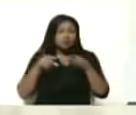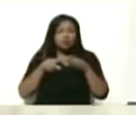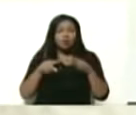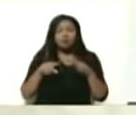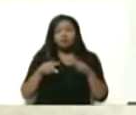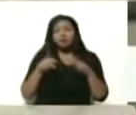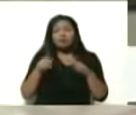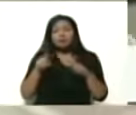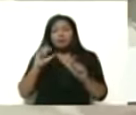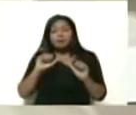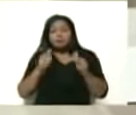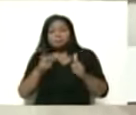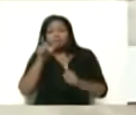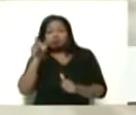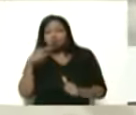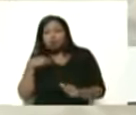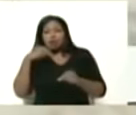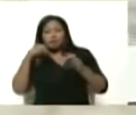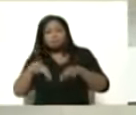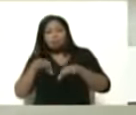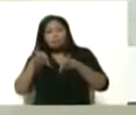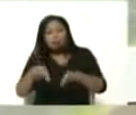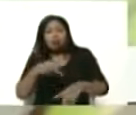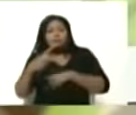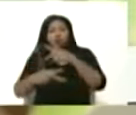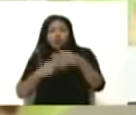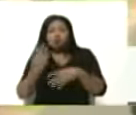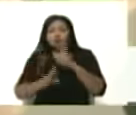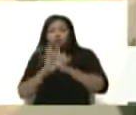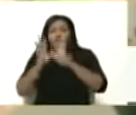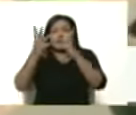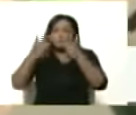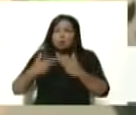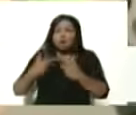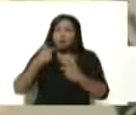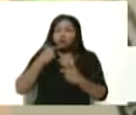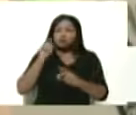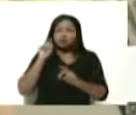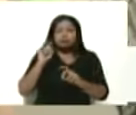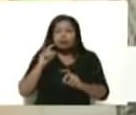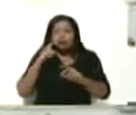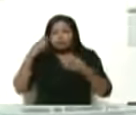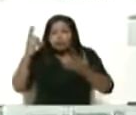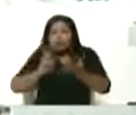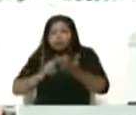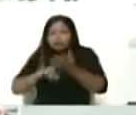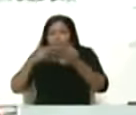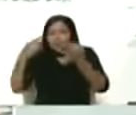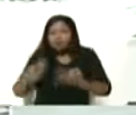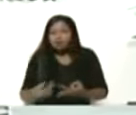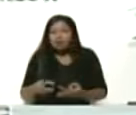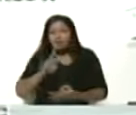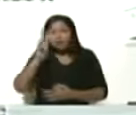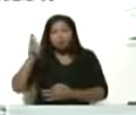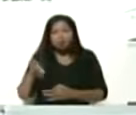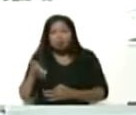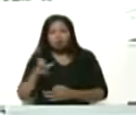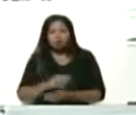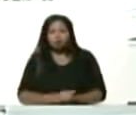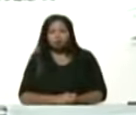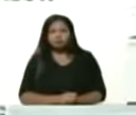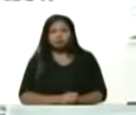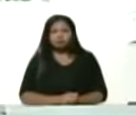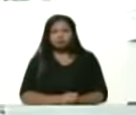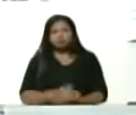conuquero hasta los grandes productores y ellos nos han ido diciendo la necesidad real del venezolano y